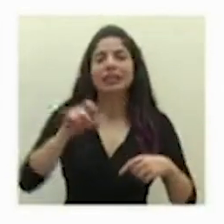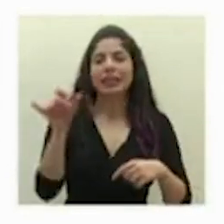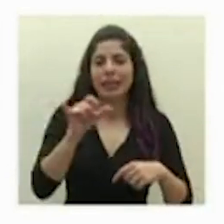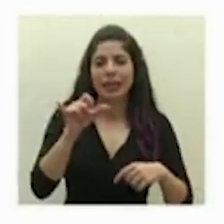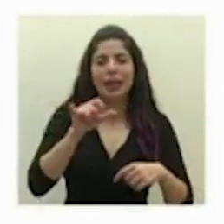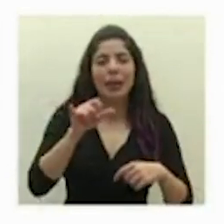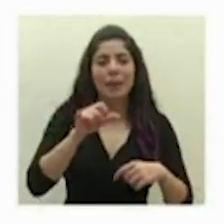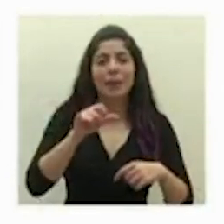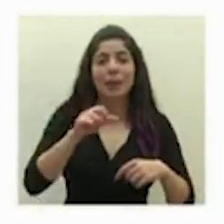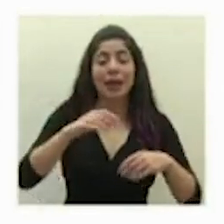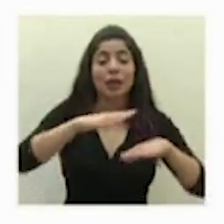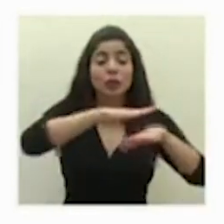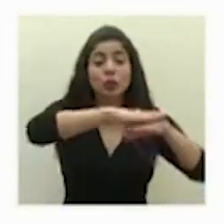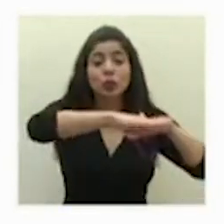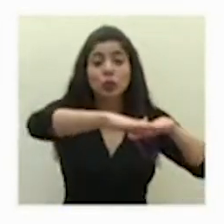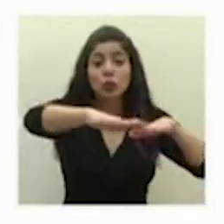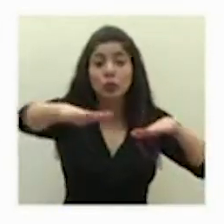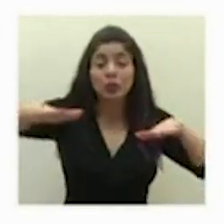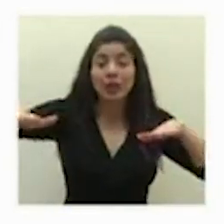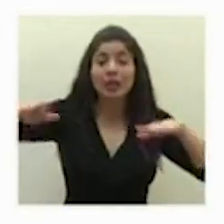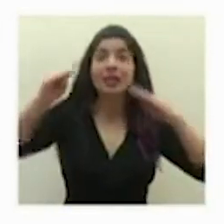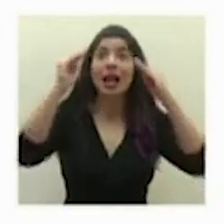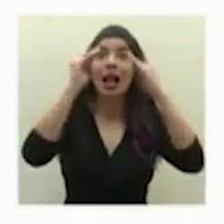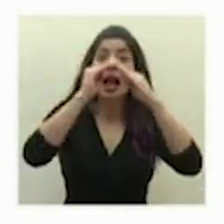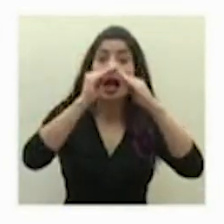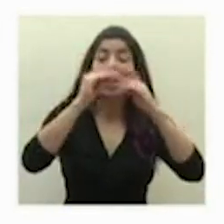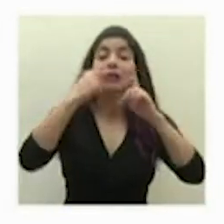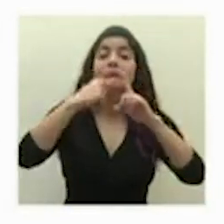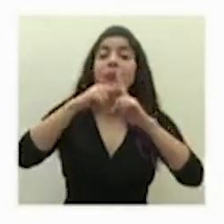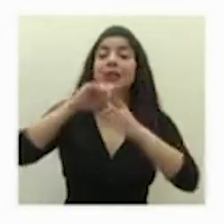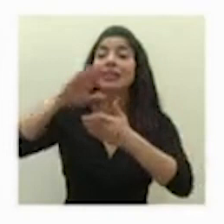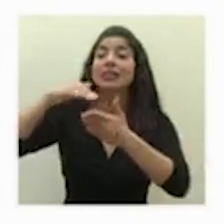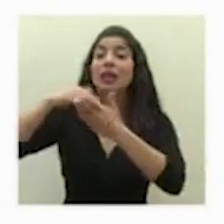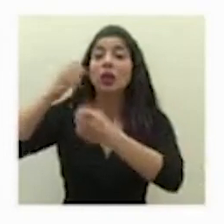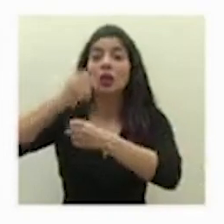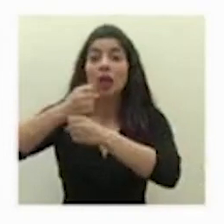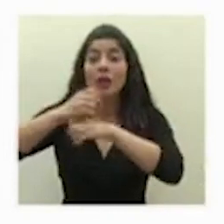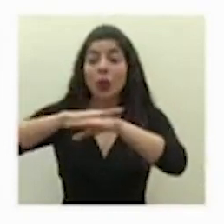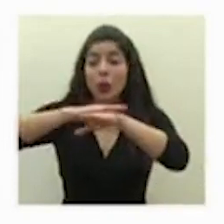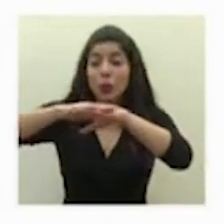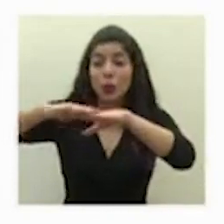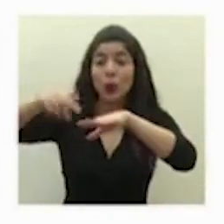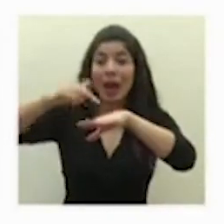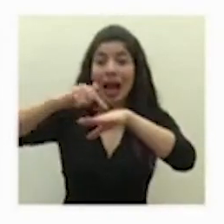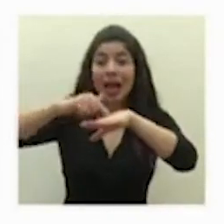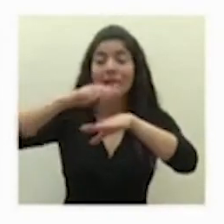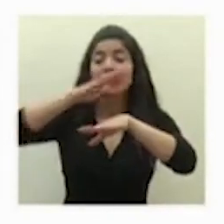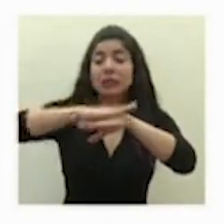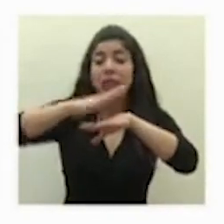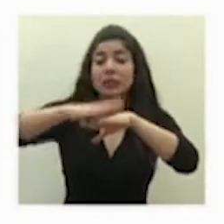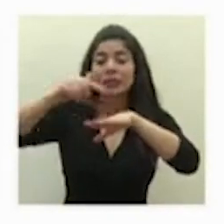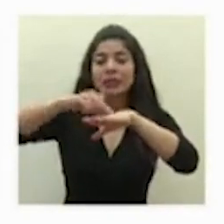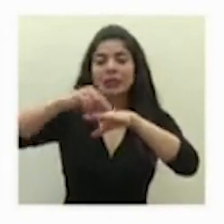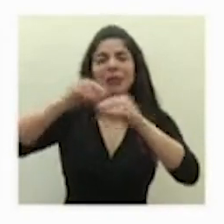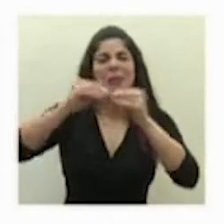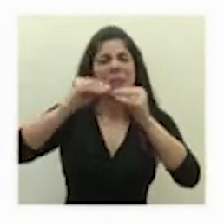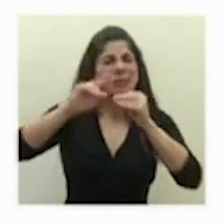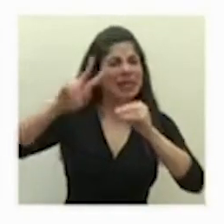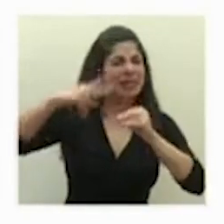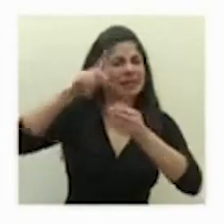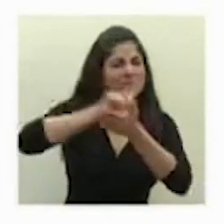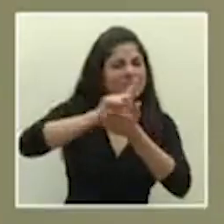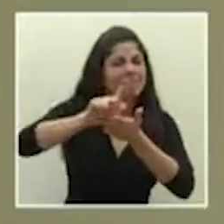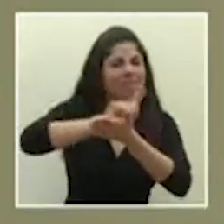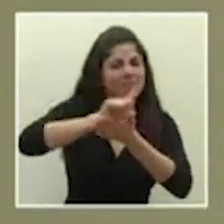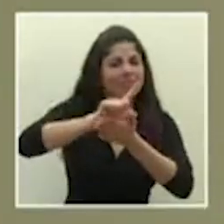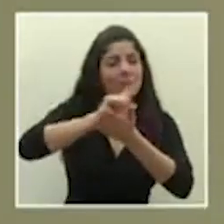que las superficies en las viviendas y en los centros de trabajo permanezcan con mayores niveles de limpieza